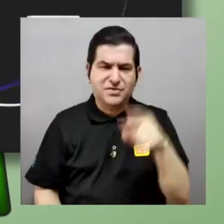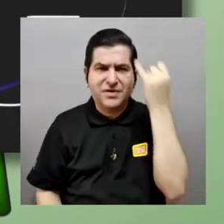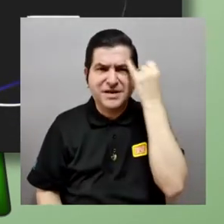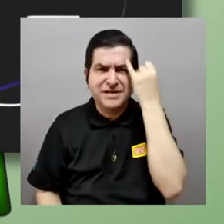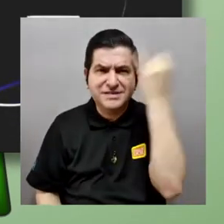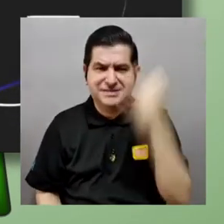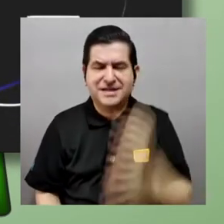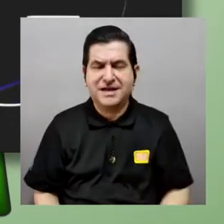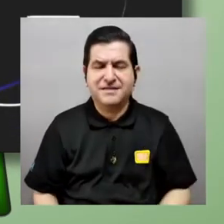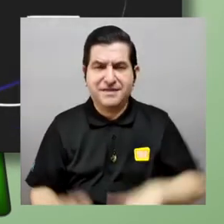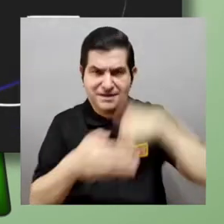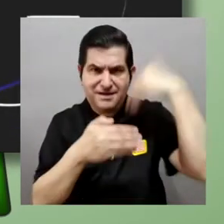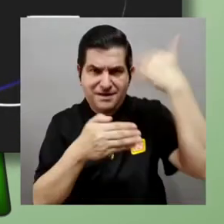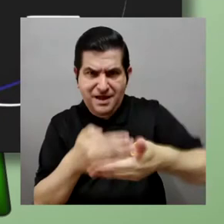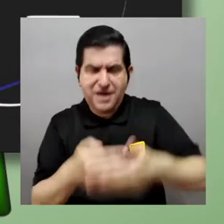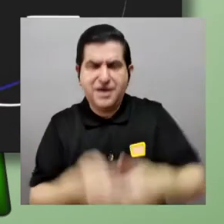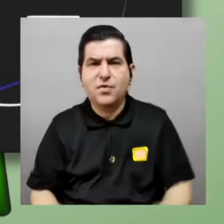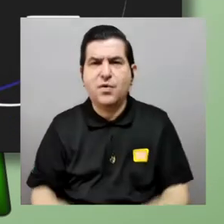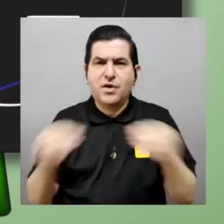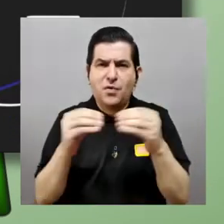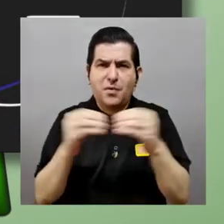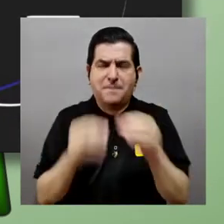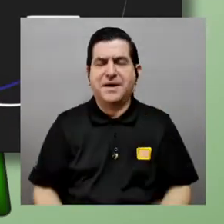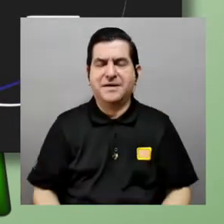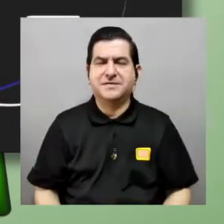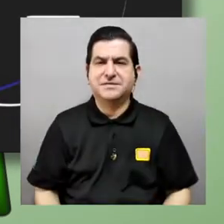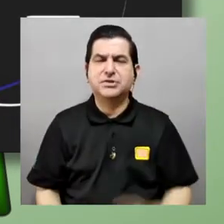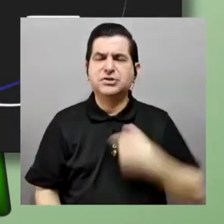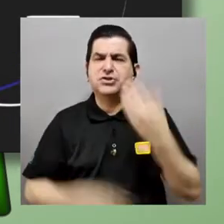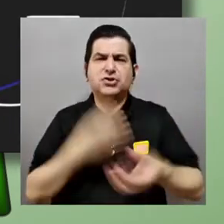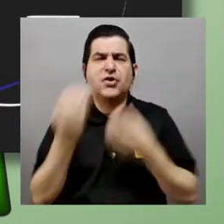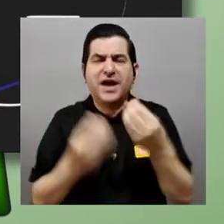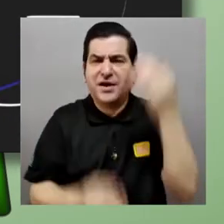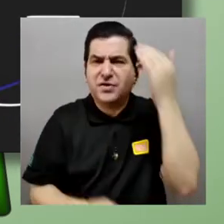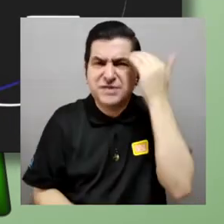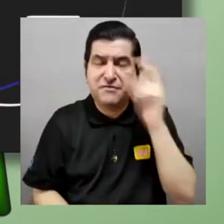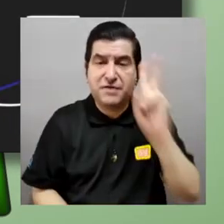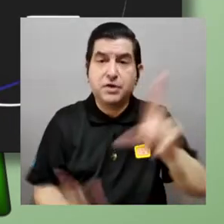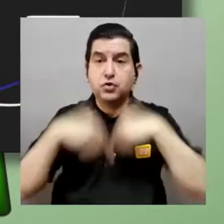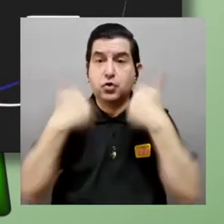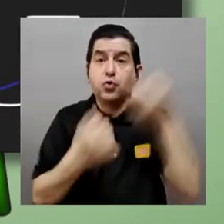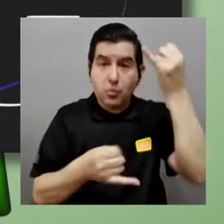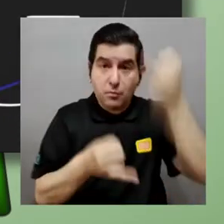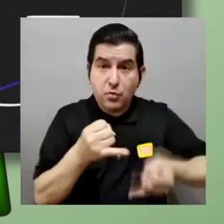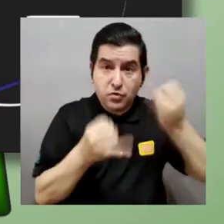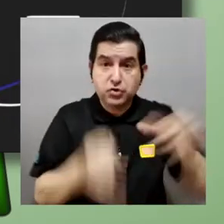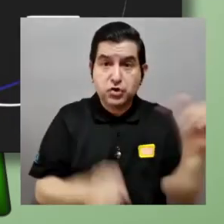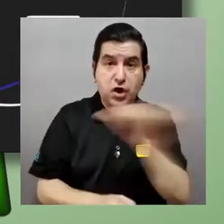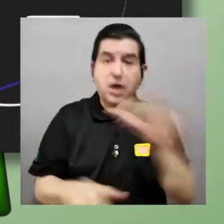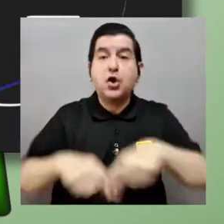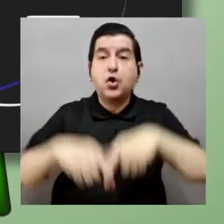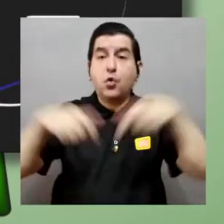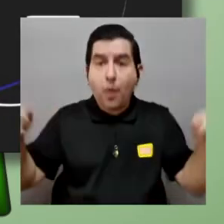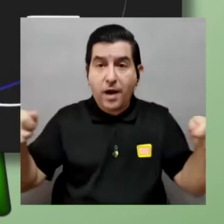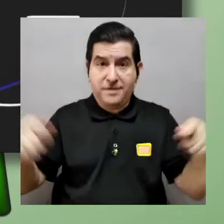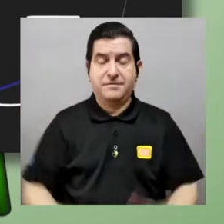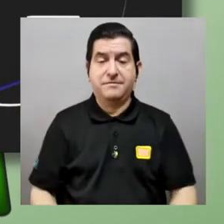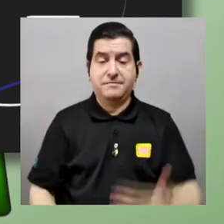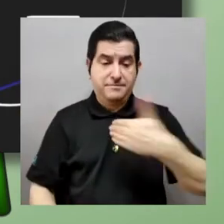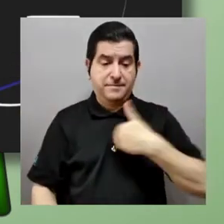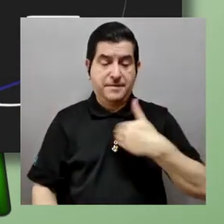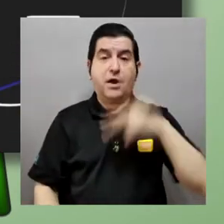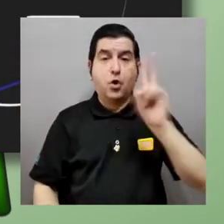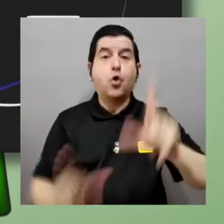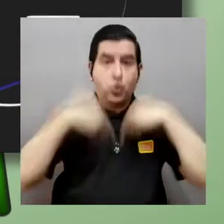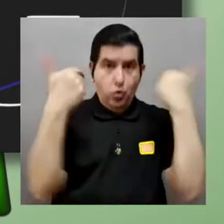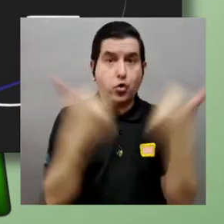la hacemos un poco para infinitos cómo hago yo para saber cuándo dos conjuntos finitos tienen el mismo tamaño digamos que yo tengo los dos conjuntos y